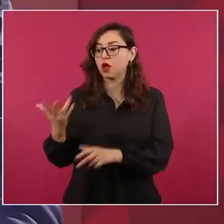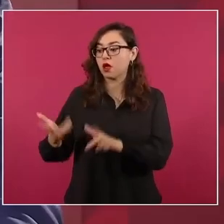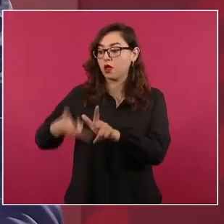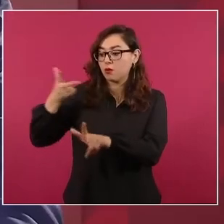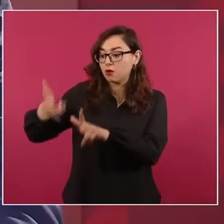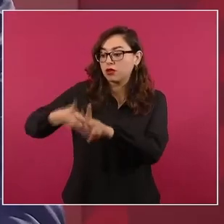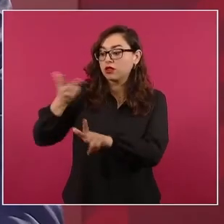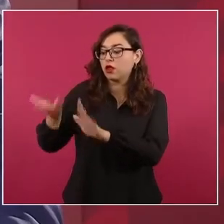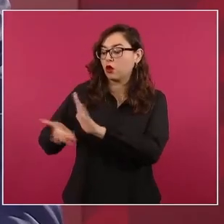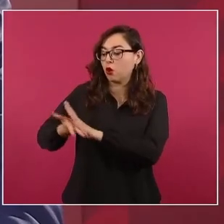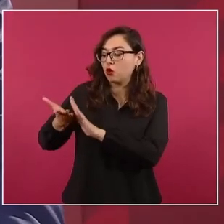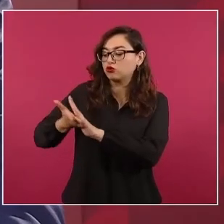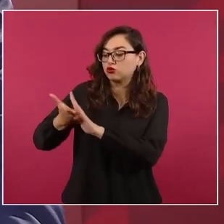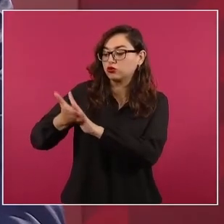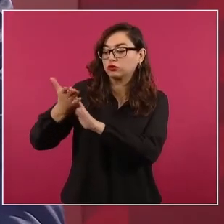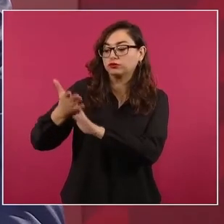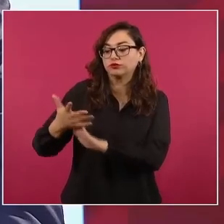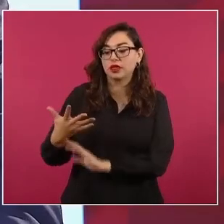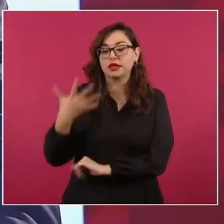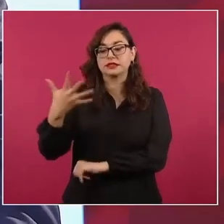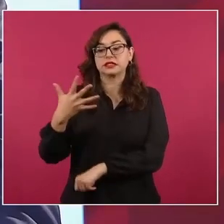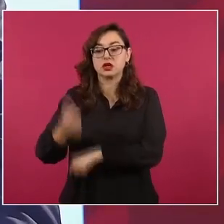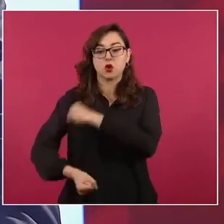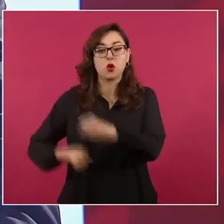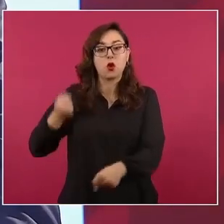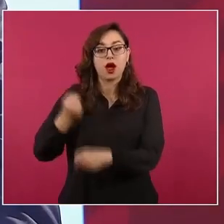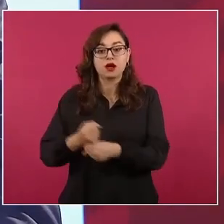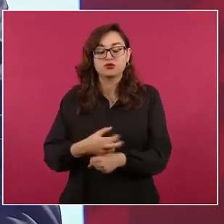españoles hacerlo en 20